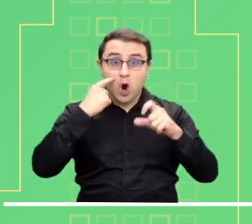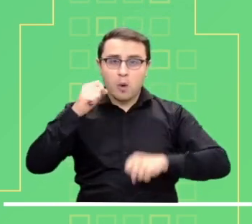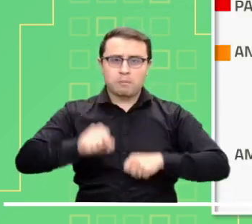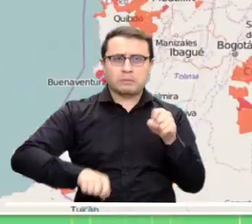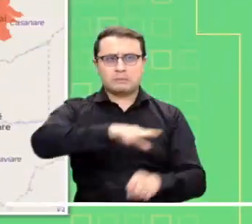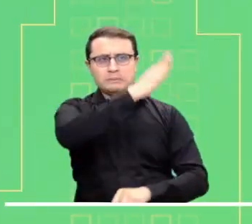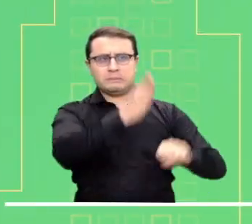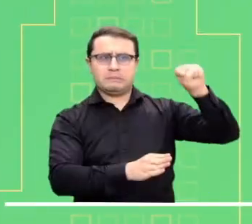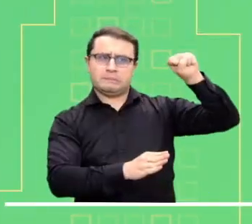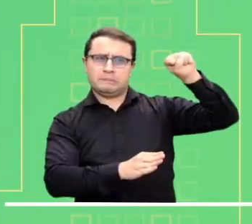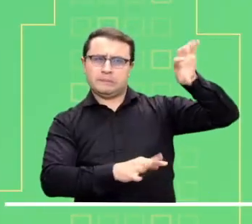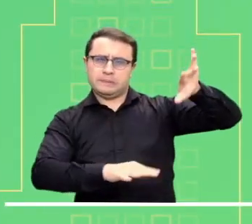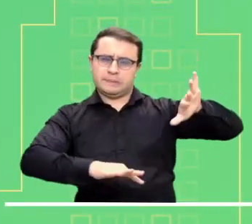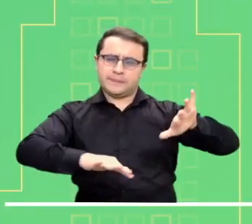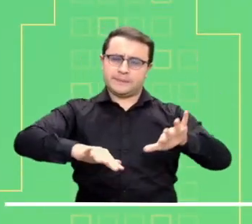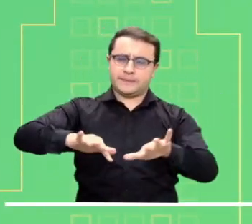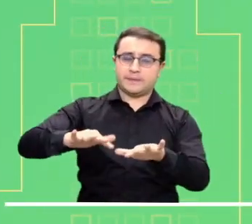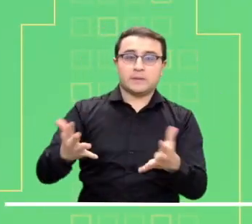de Santander.